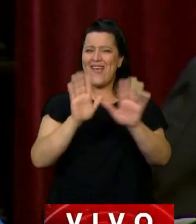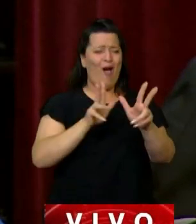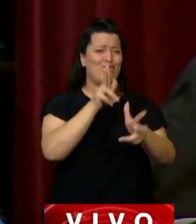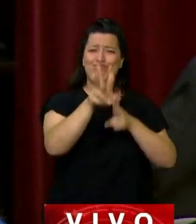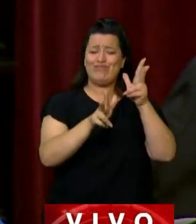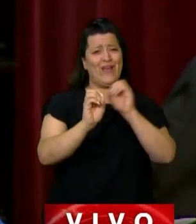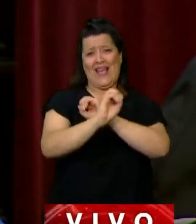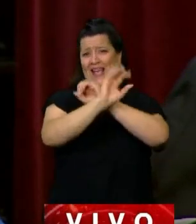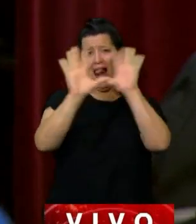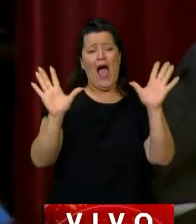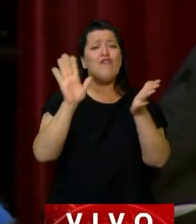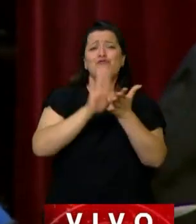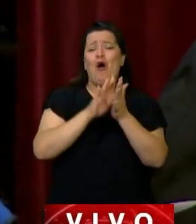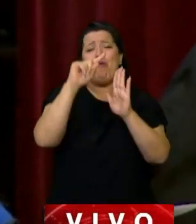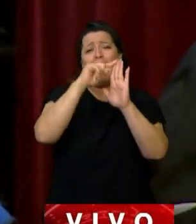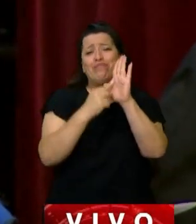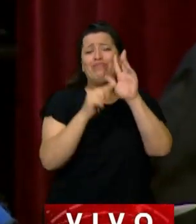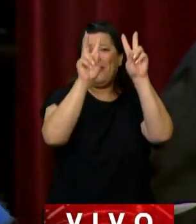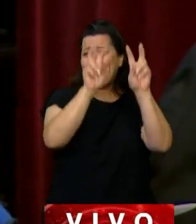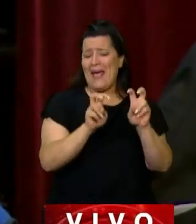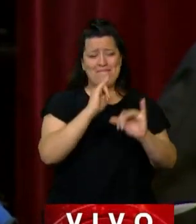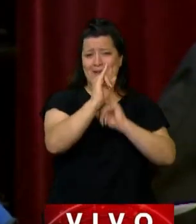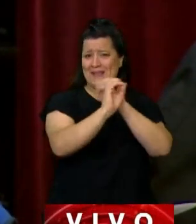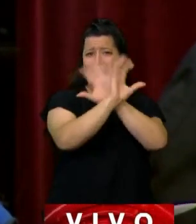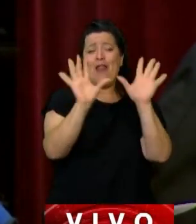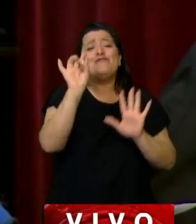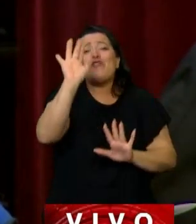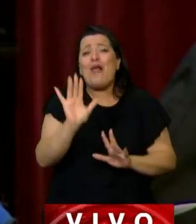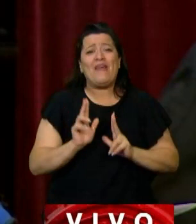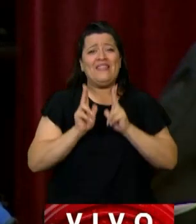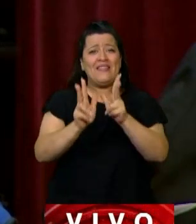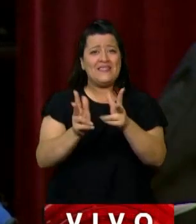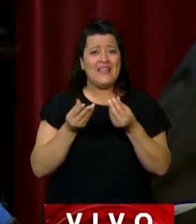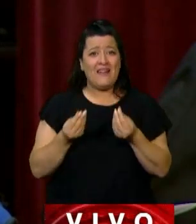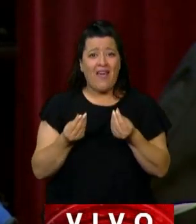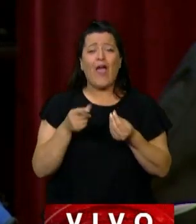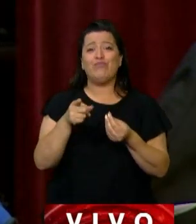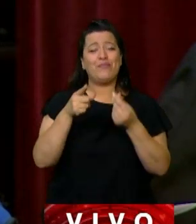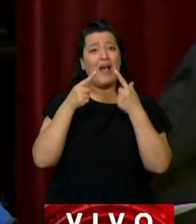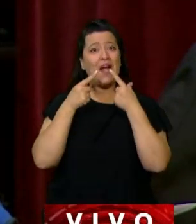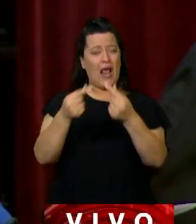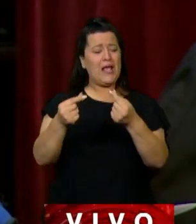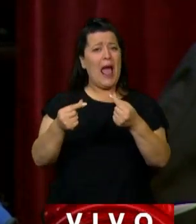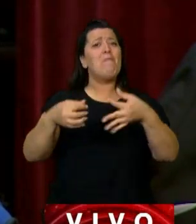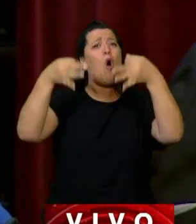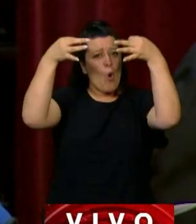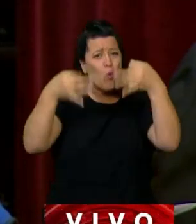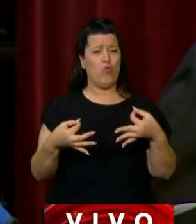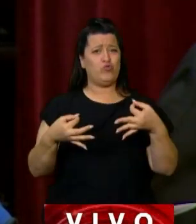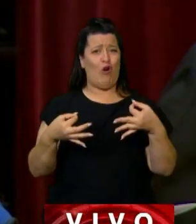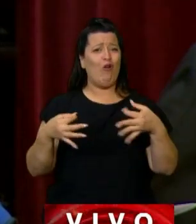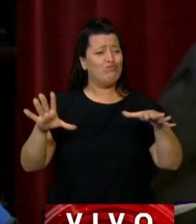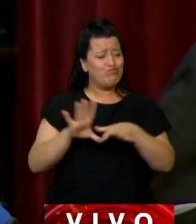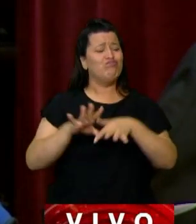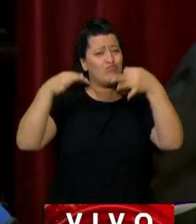muy claros en varias cuestiones, simplemente decir que es un reclamo más que justo, esta